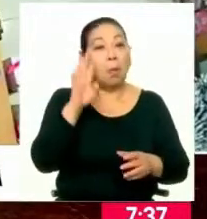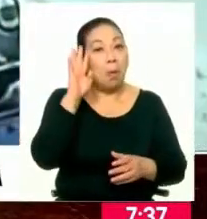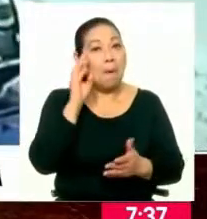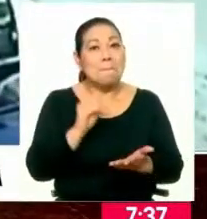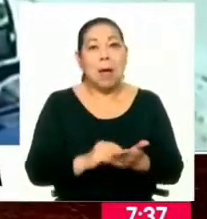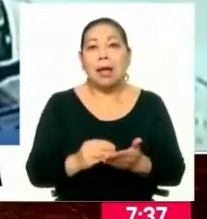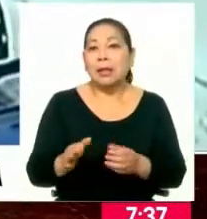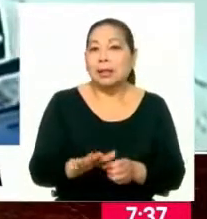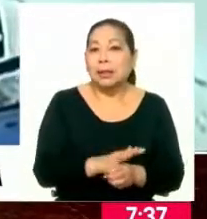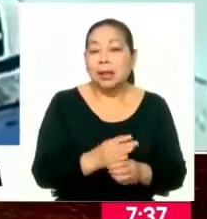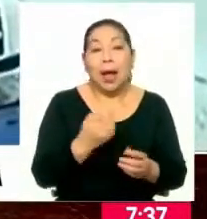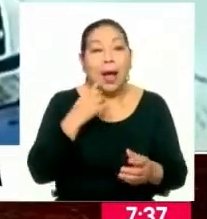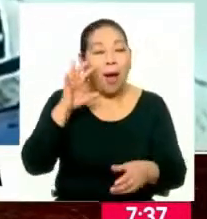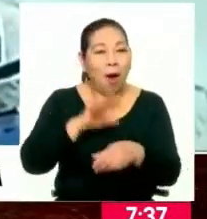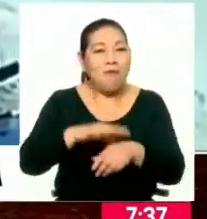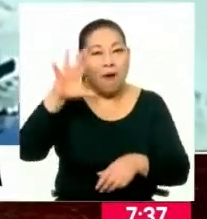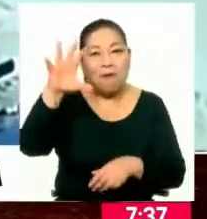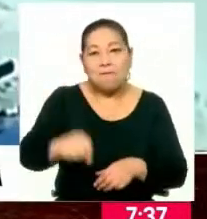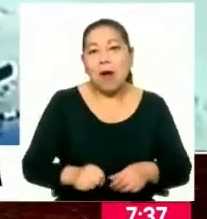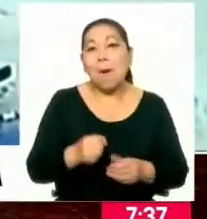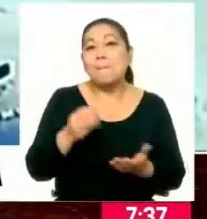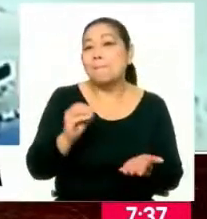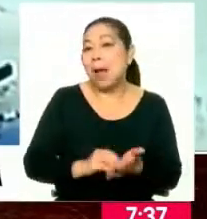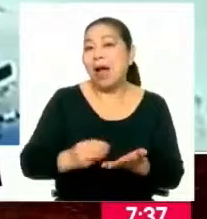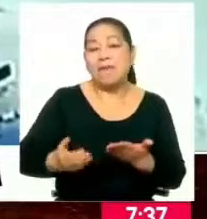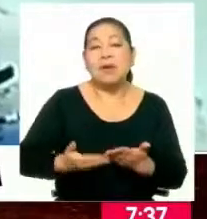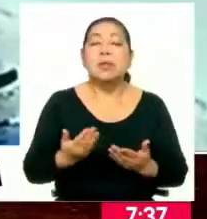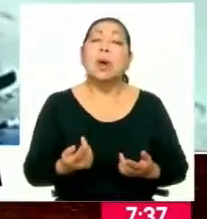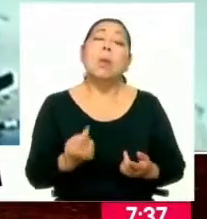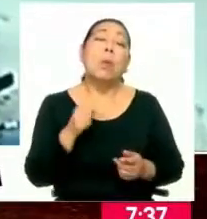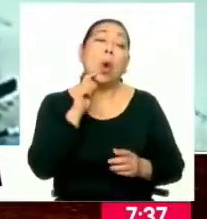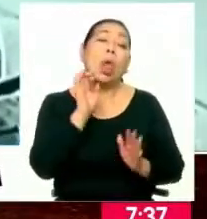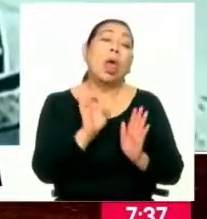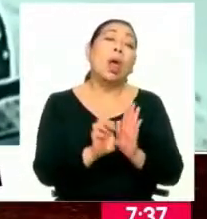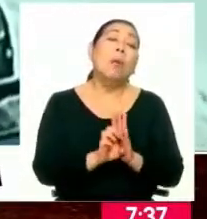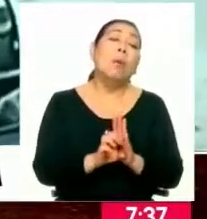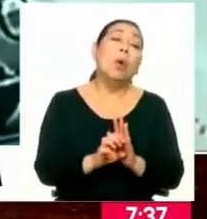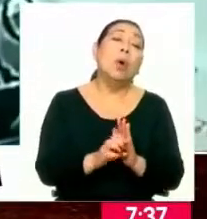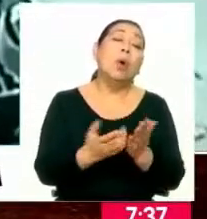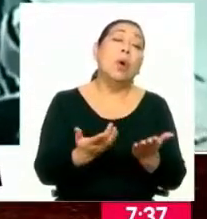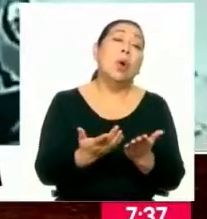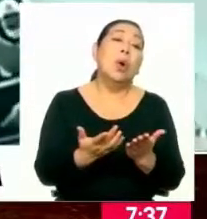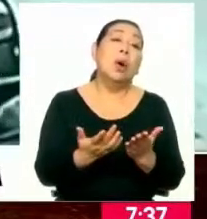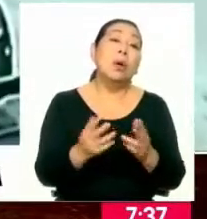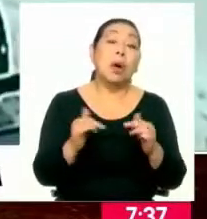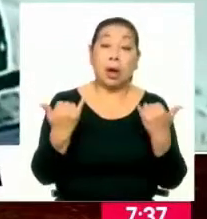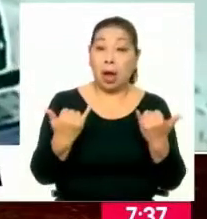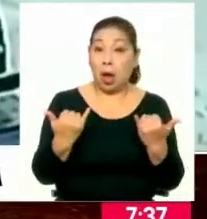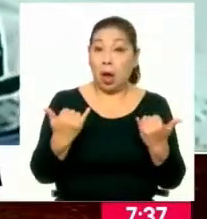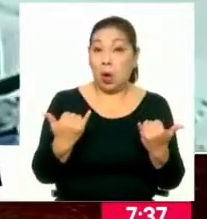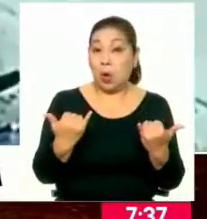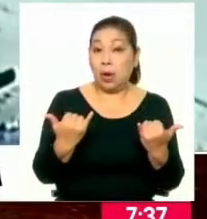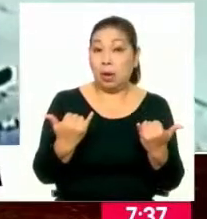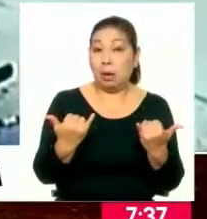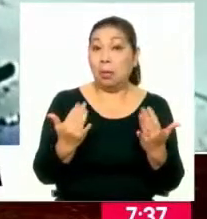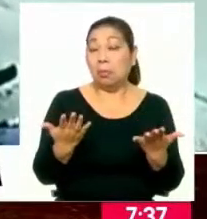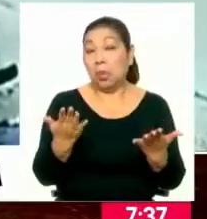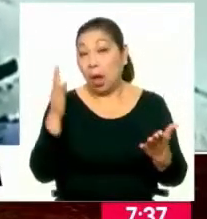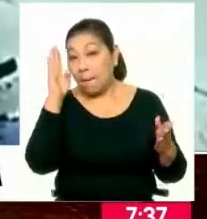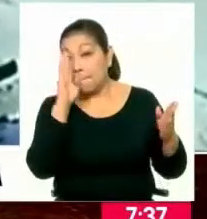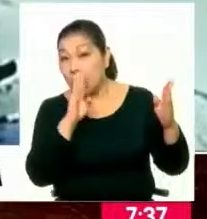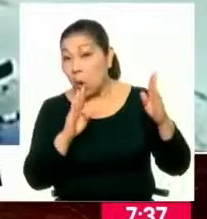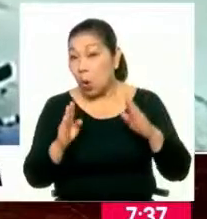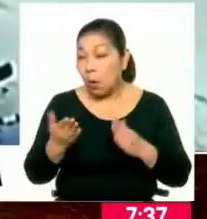mucho más eficiente la intervención. Ahora, ¿qué sucede? Estoy pensando en el televidente que en este momento puede estar